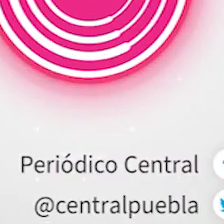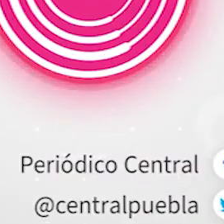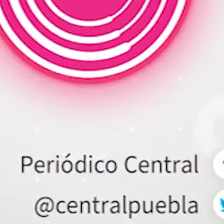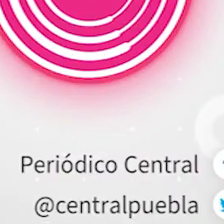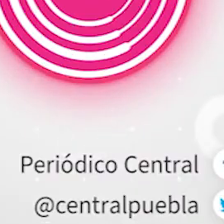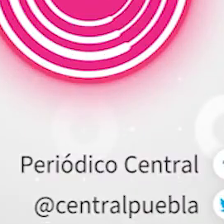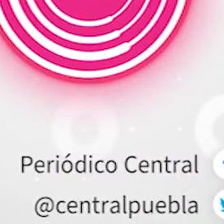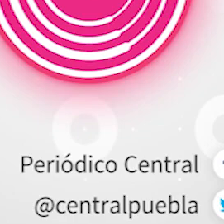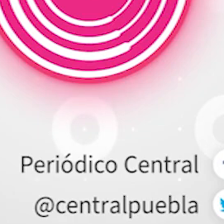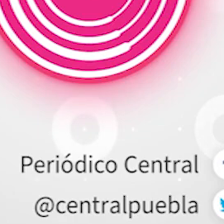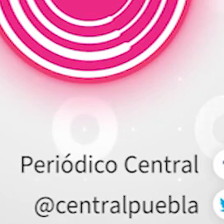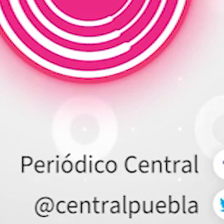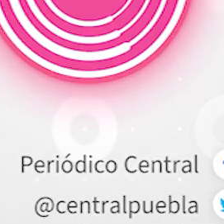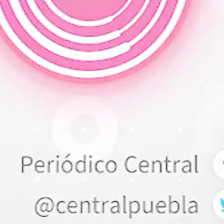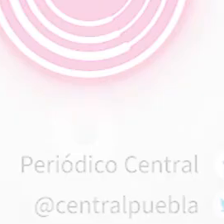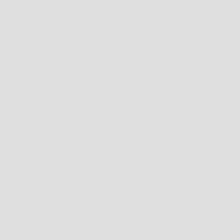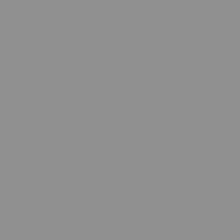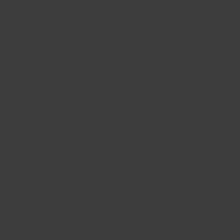... Gracias ver el video